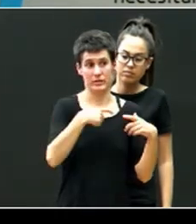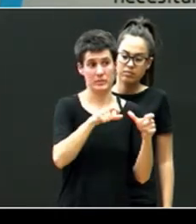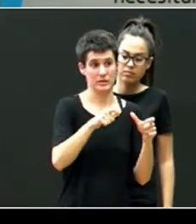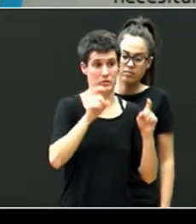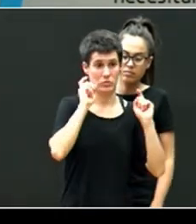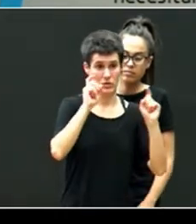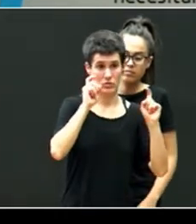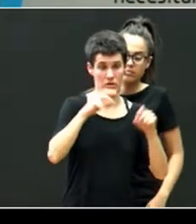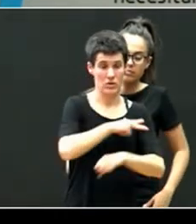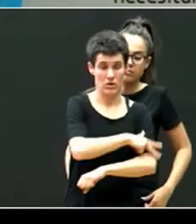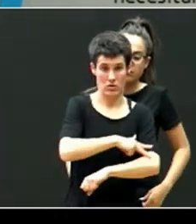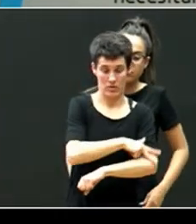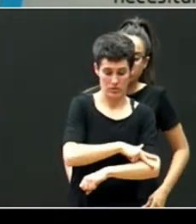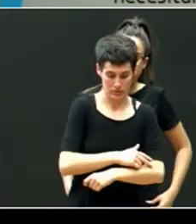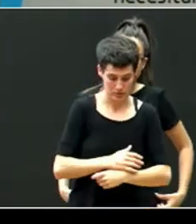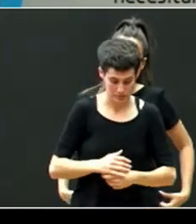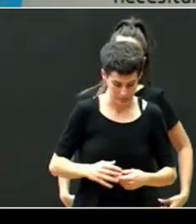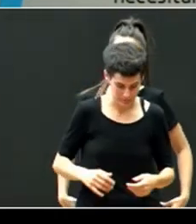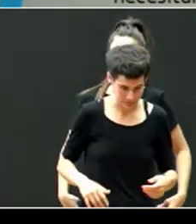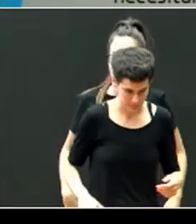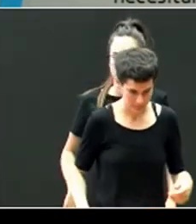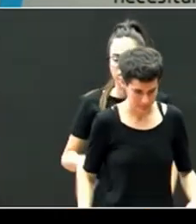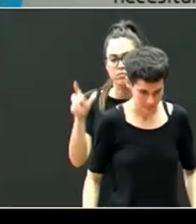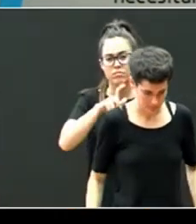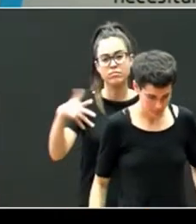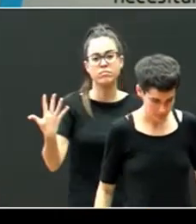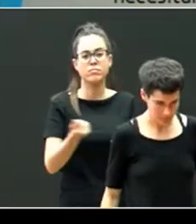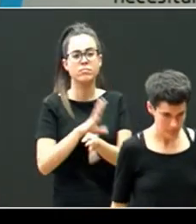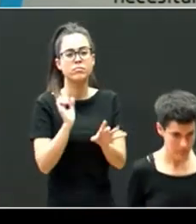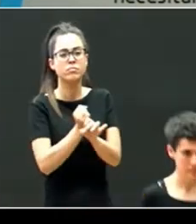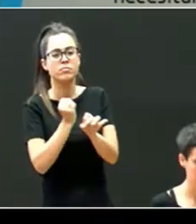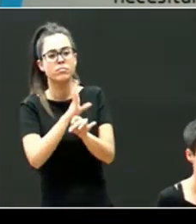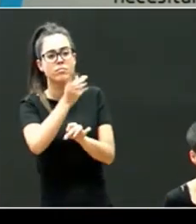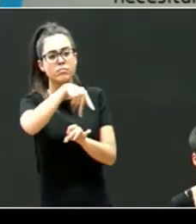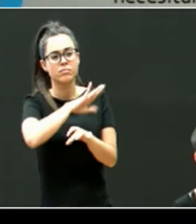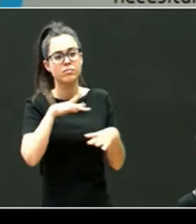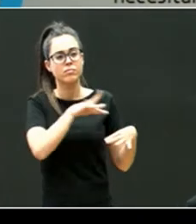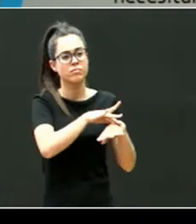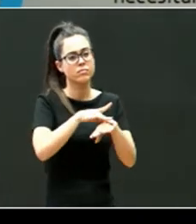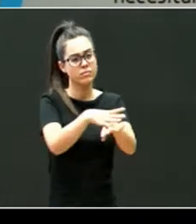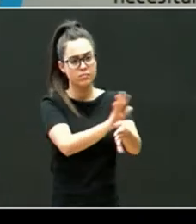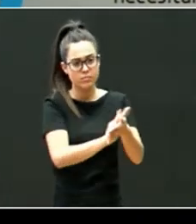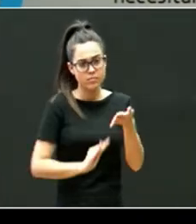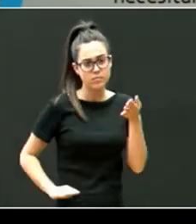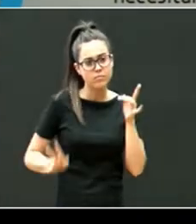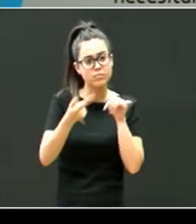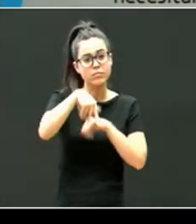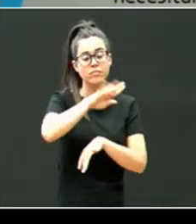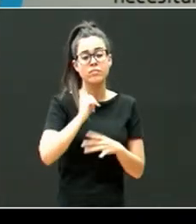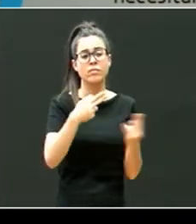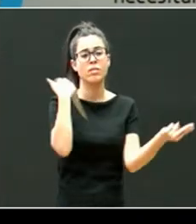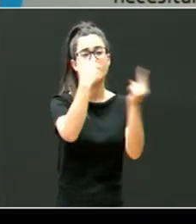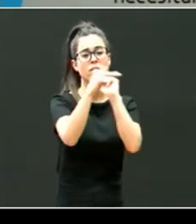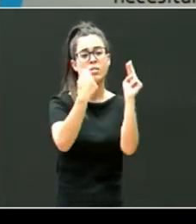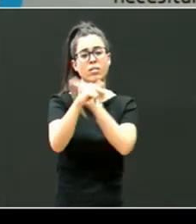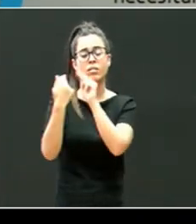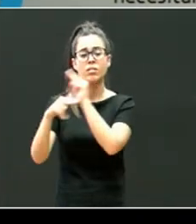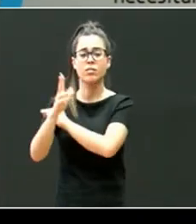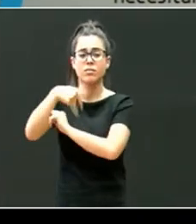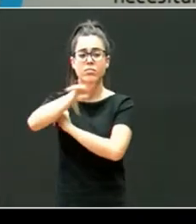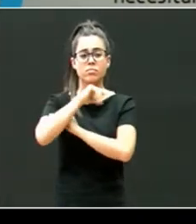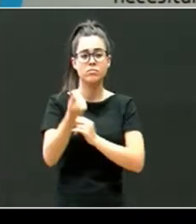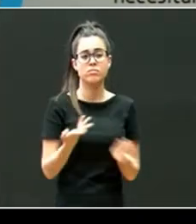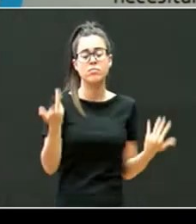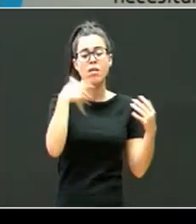y a todos sus autores y personas que han trabajado en ello por esta primera creación de esta guía titulada la respuesta educativa al alumnado adoptado en la escuela